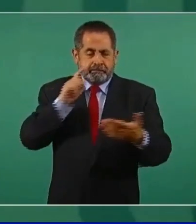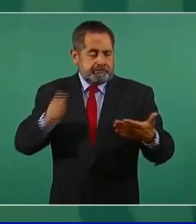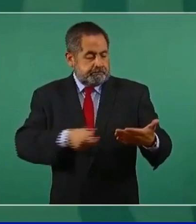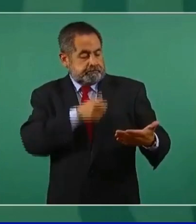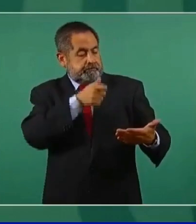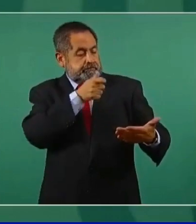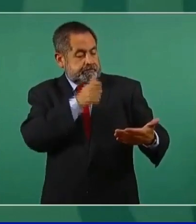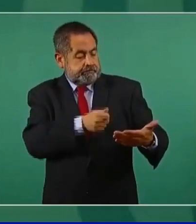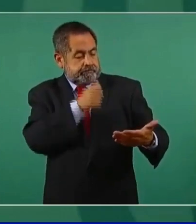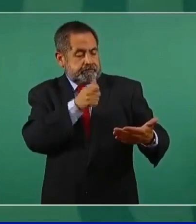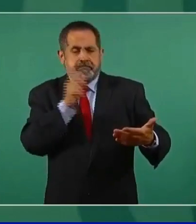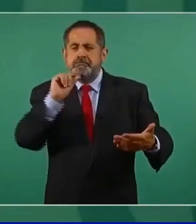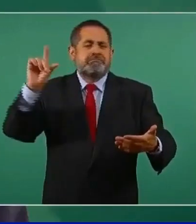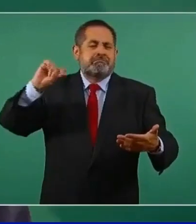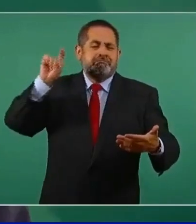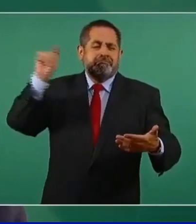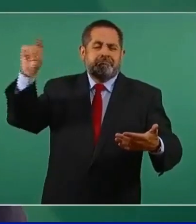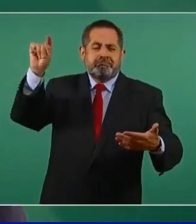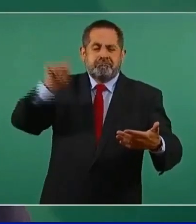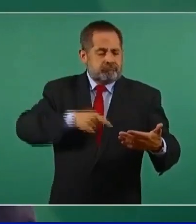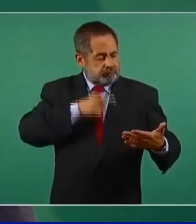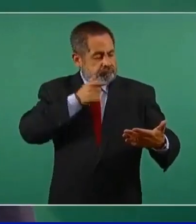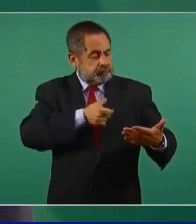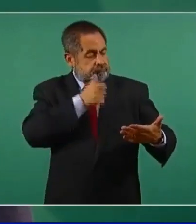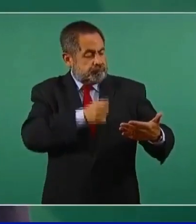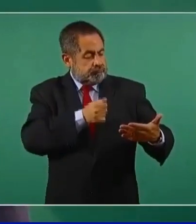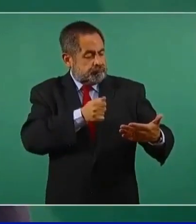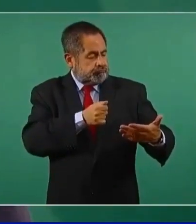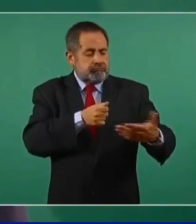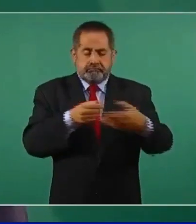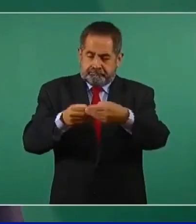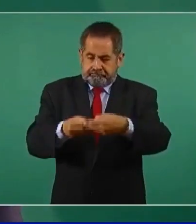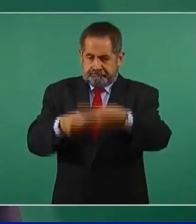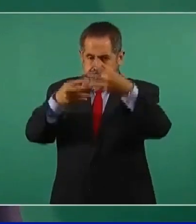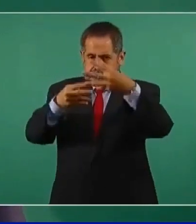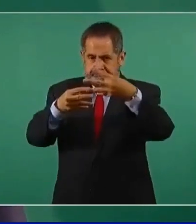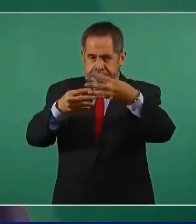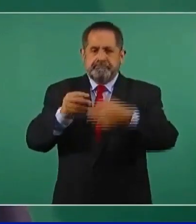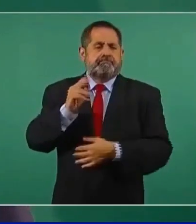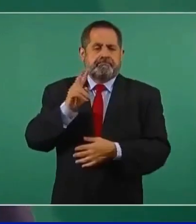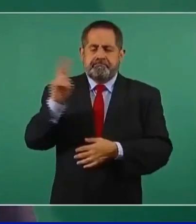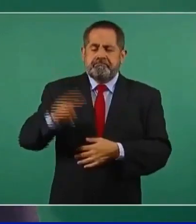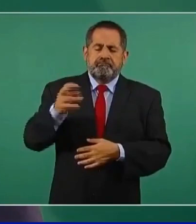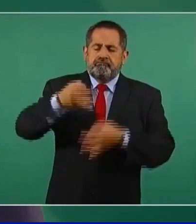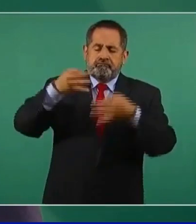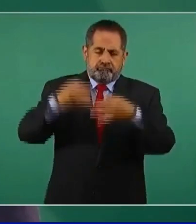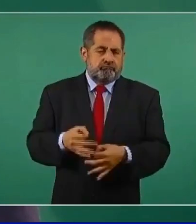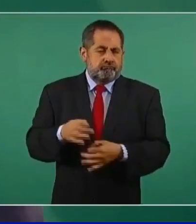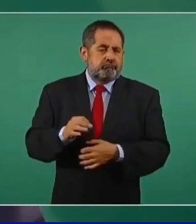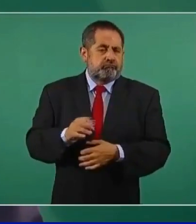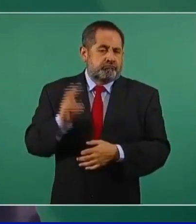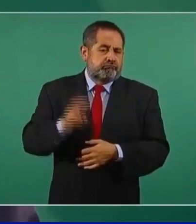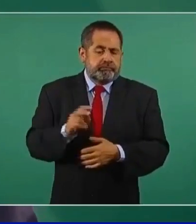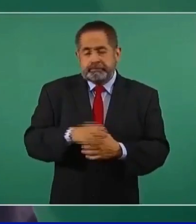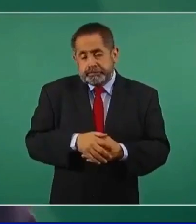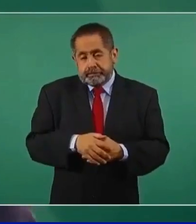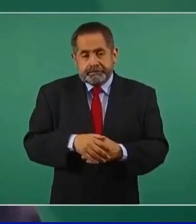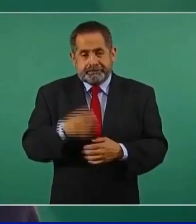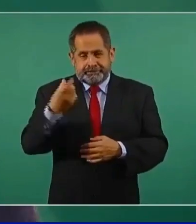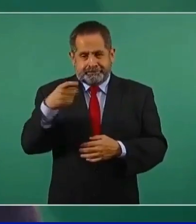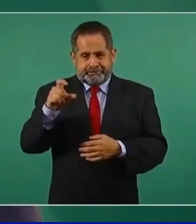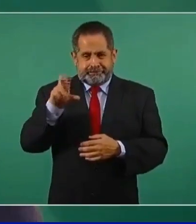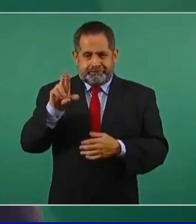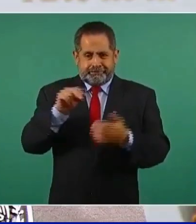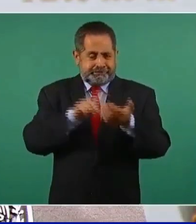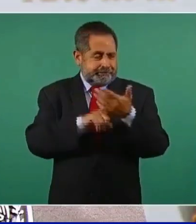por parte de cualquier autoridad migratoria o de cualquier otro naturaleza. Entonces, en el código QR,